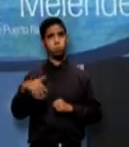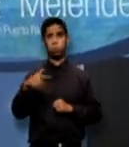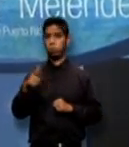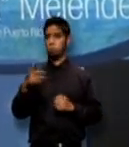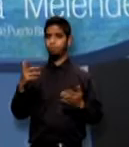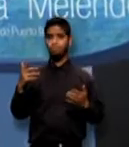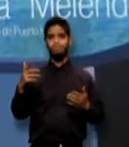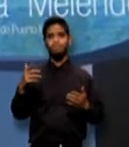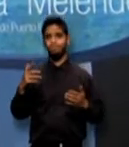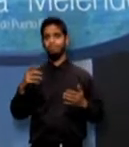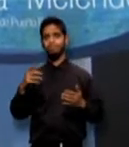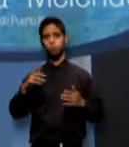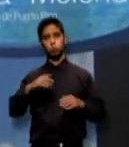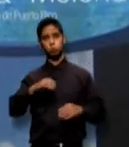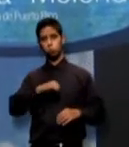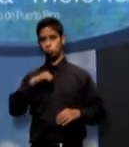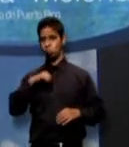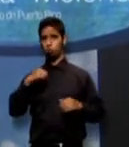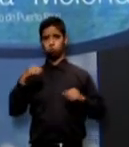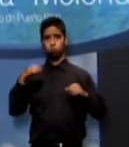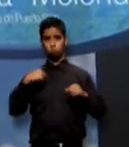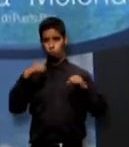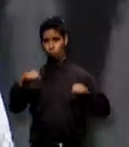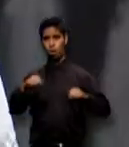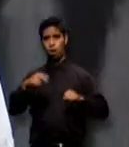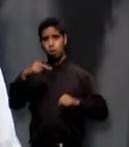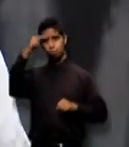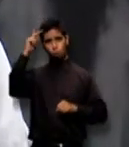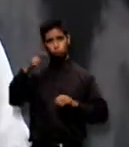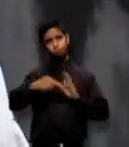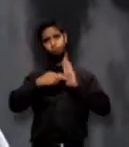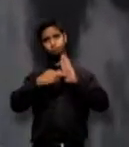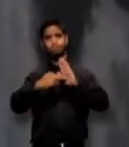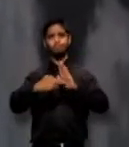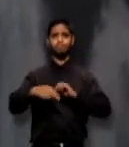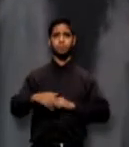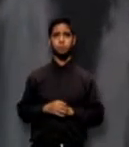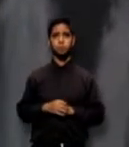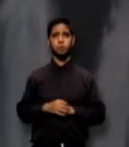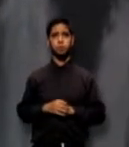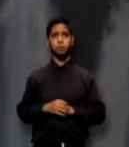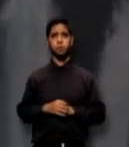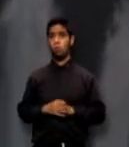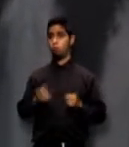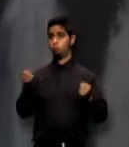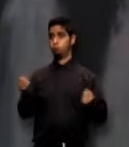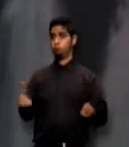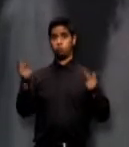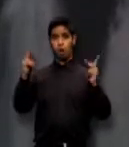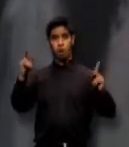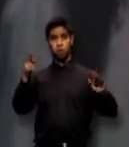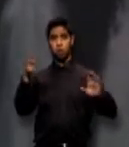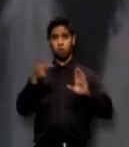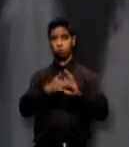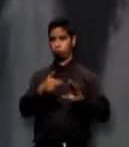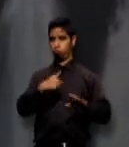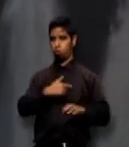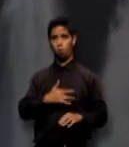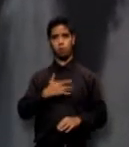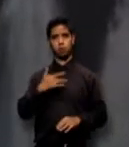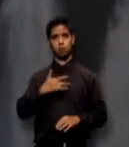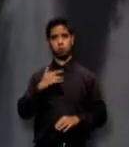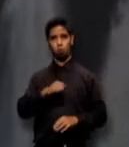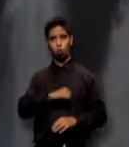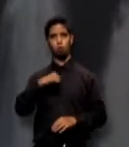a todos y vamos a hacer lo que sabemos hacer. Hay mucha representación y me siento orgulloso de ser parte de esa